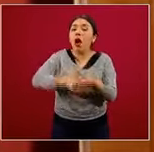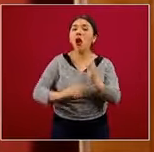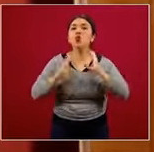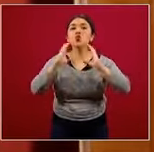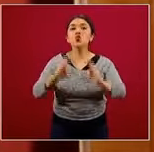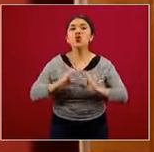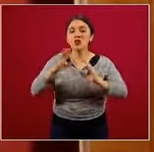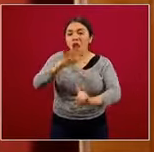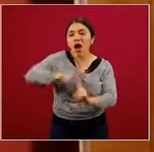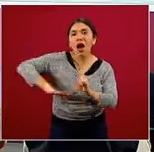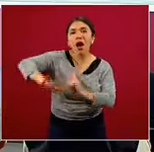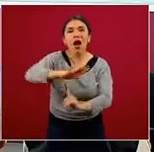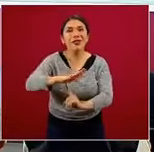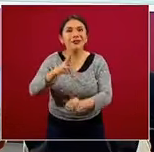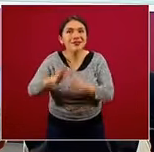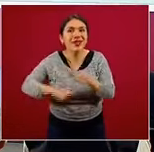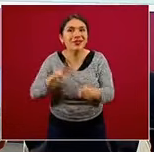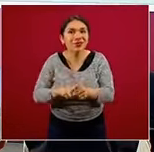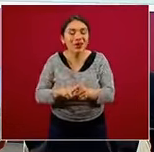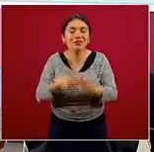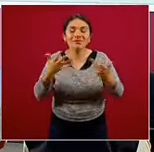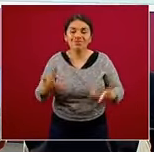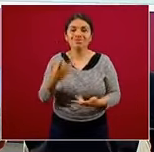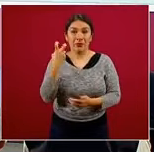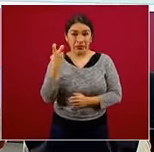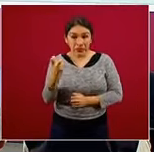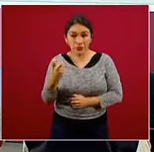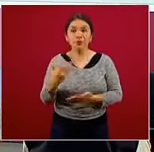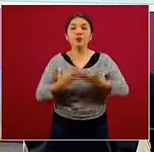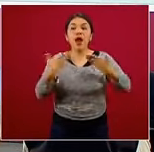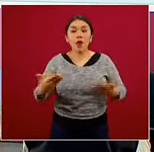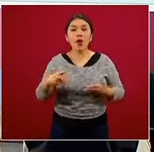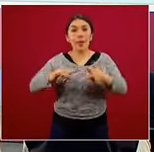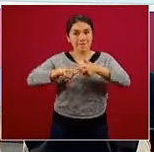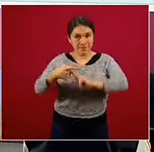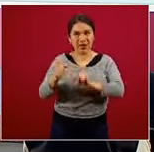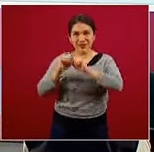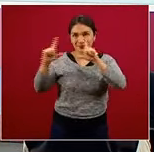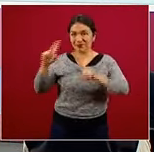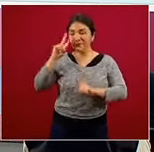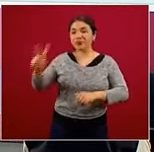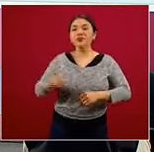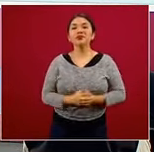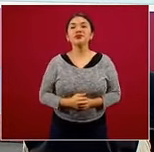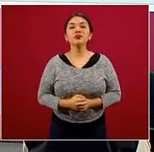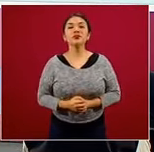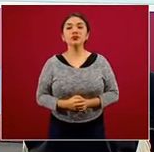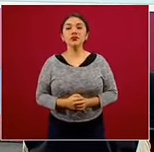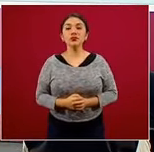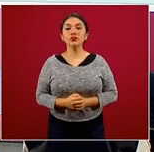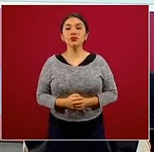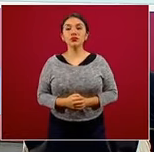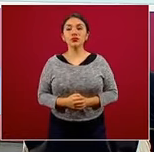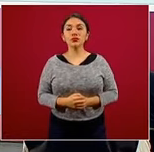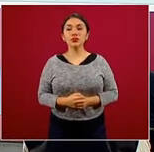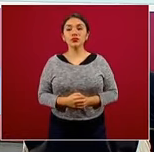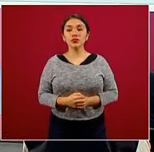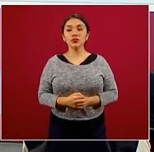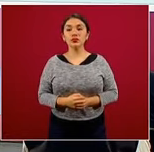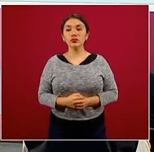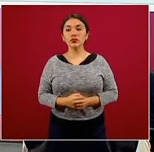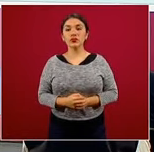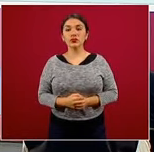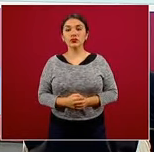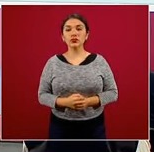cuidar nuestro ambiente. Entonces, vamos empezando por esta,